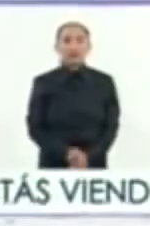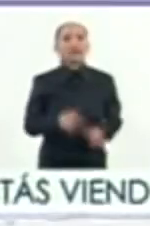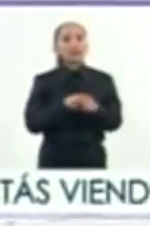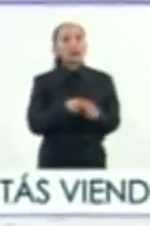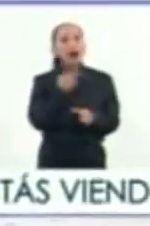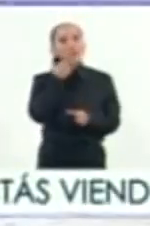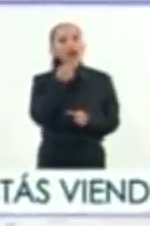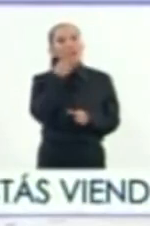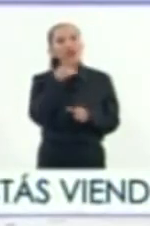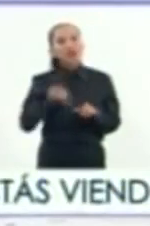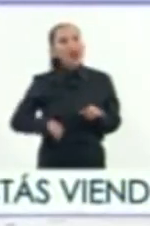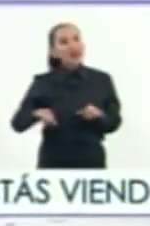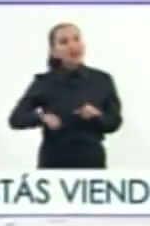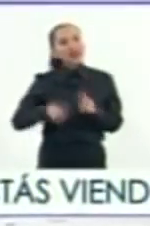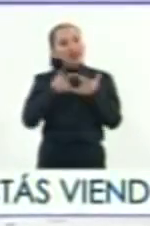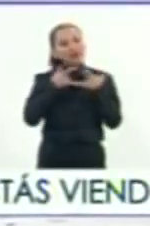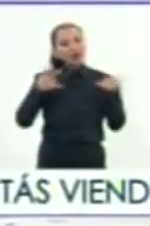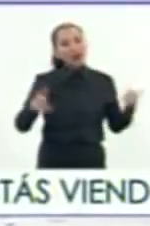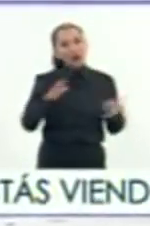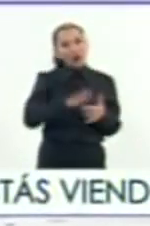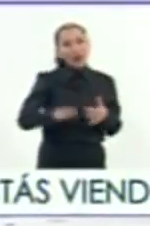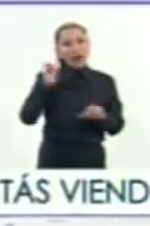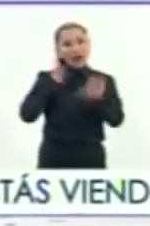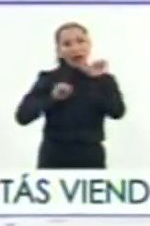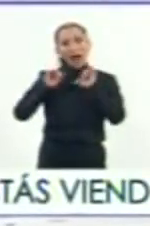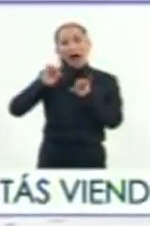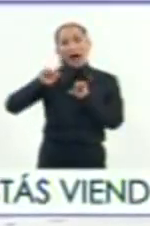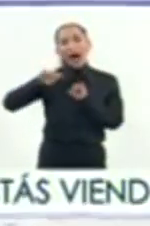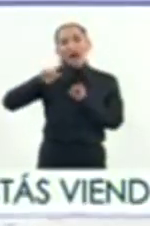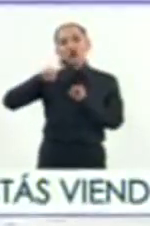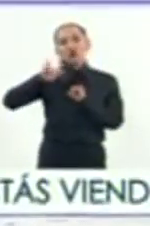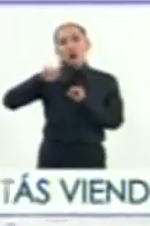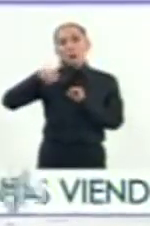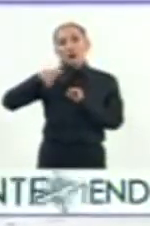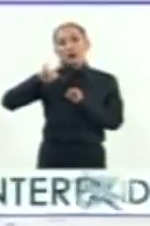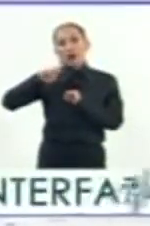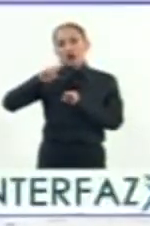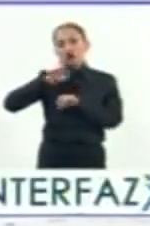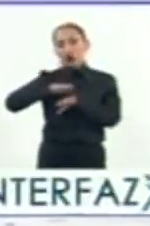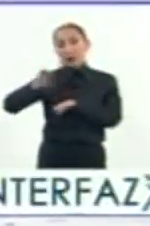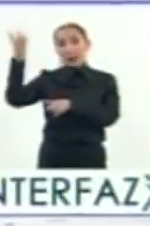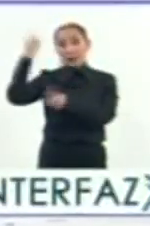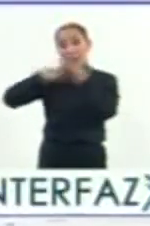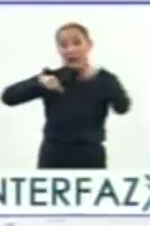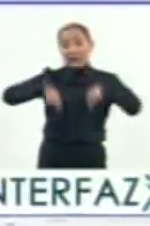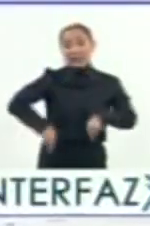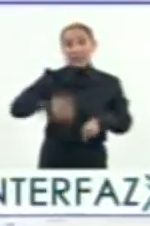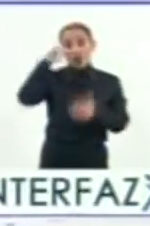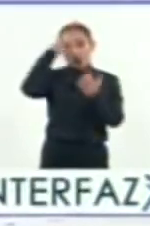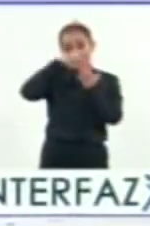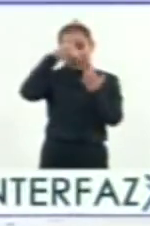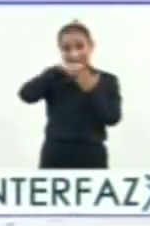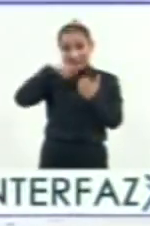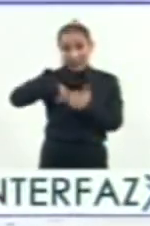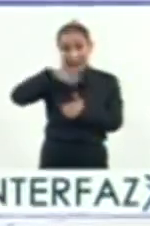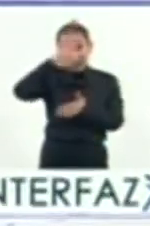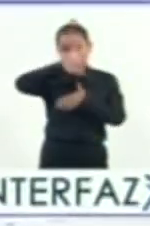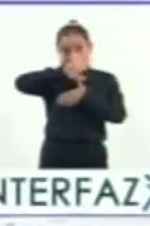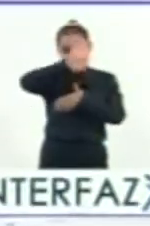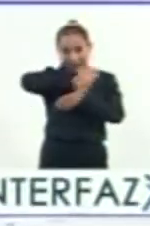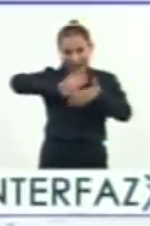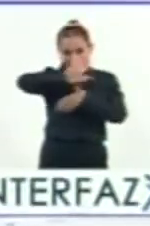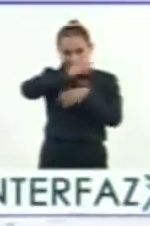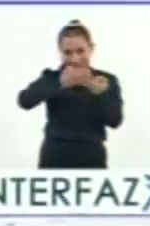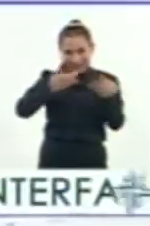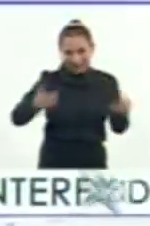Seguimos platicando de esta interesantísima charla con el arqueólogo Arturo Montero sobre la llegada de Hernán Cortés a nuestro país o a